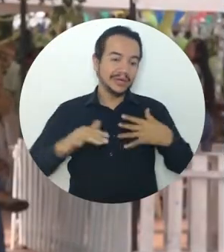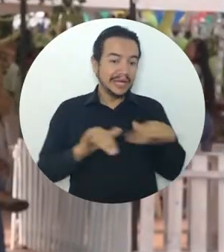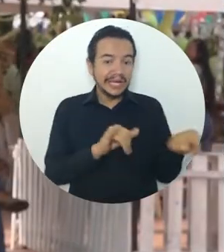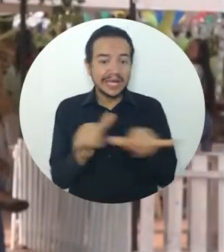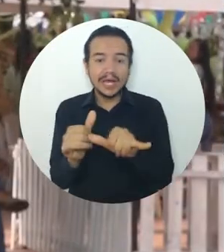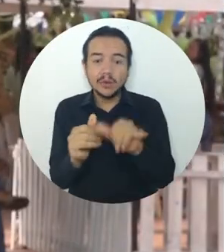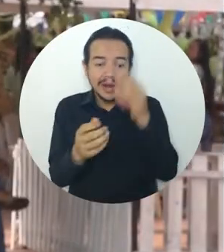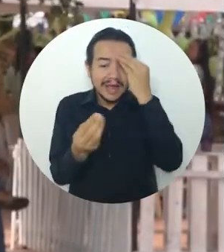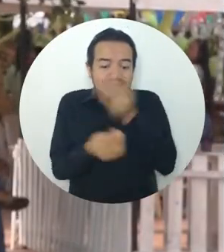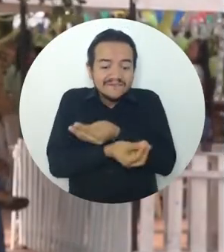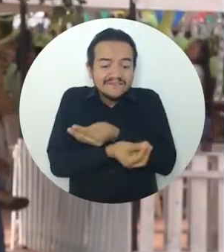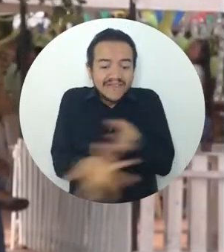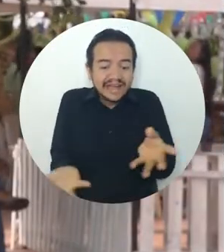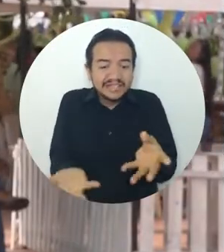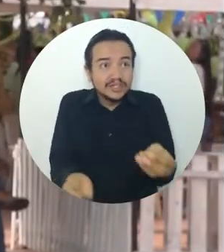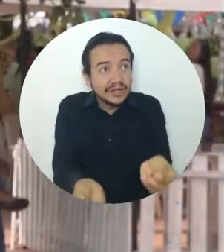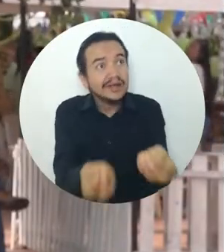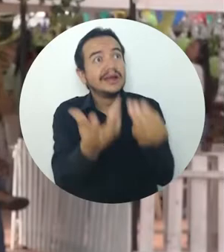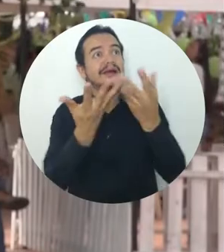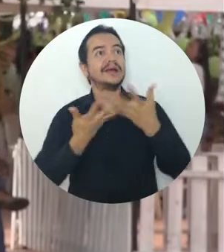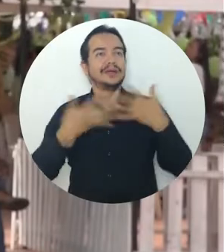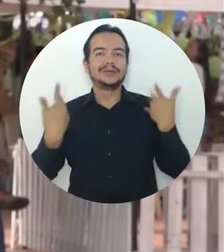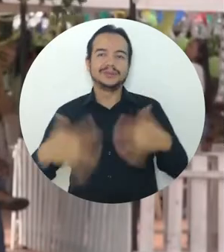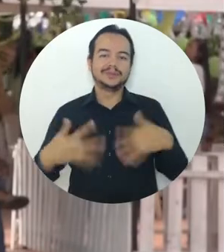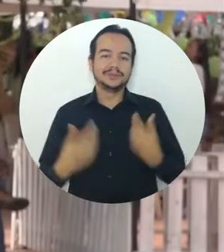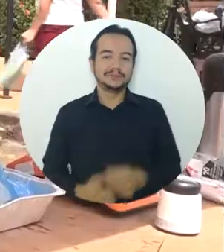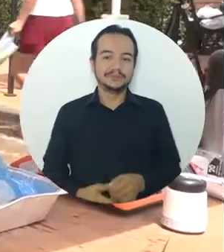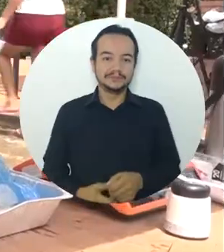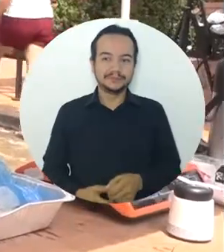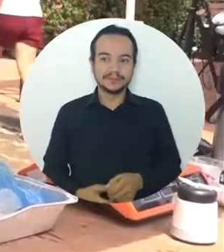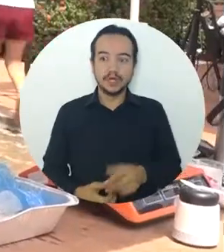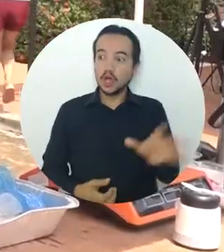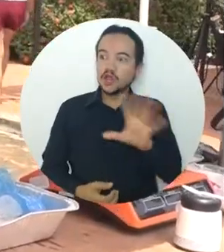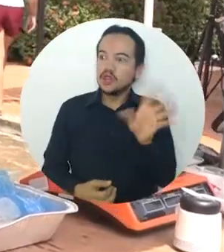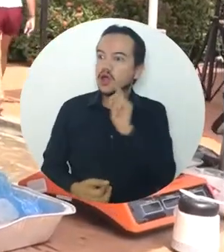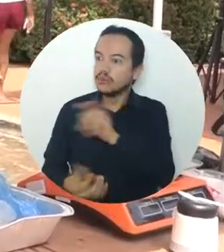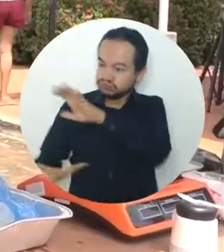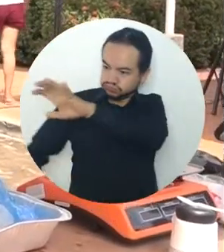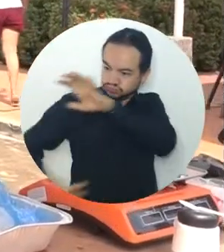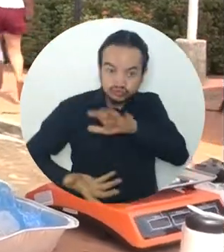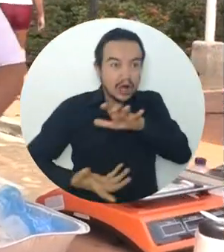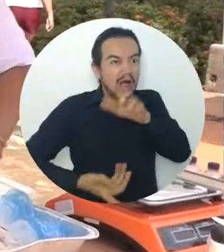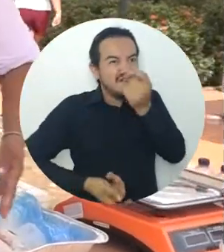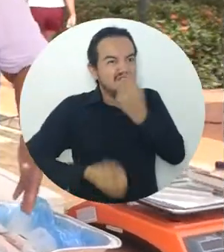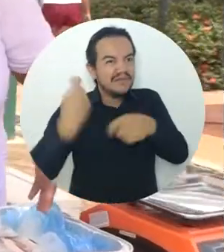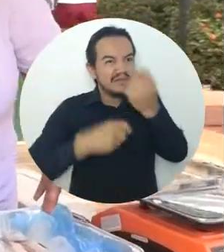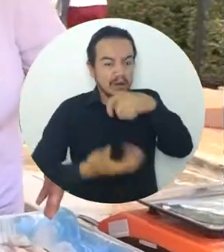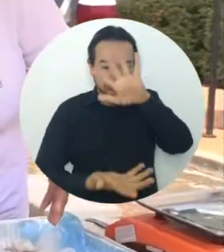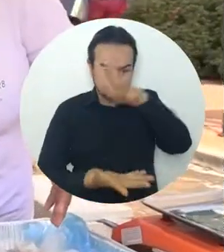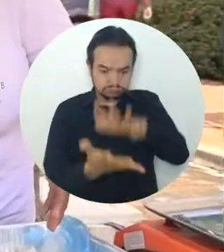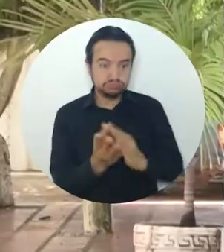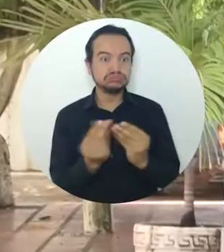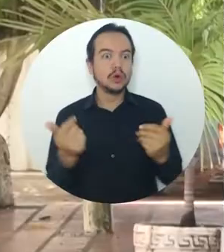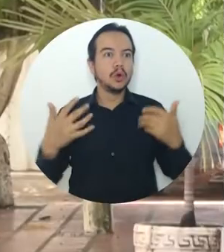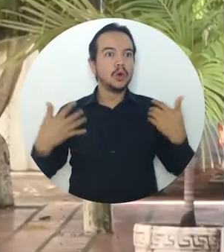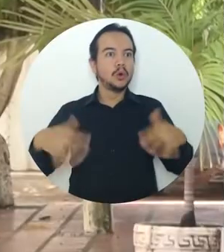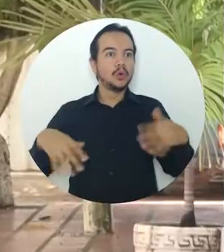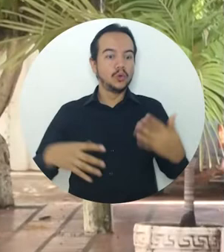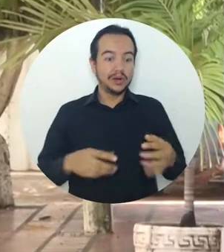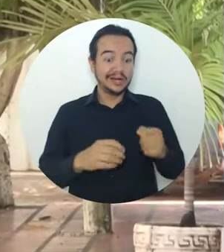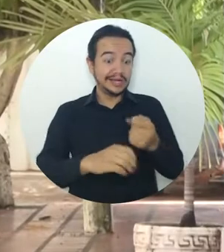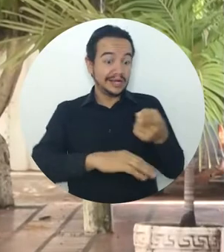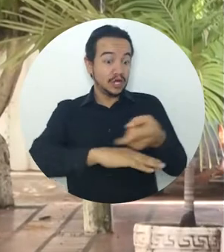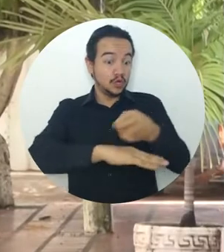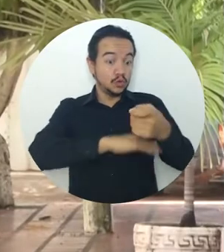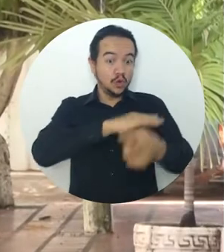proyecto. Esto ha sido como una bendición que los han traído. Todo lo que trajeron prácticamente se vendió. Guamal